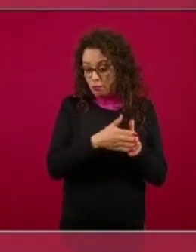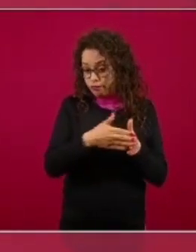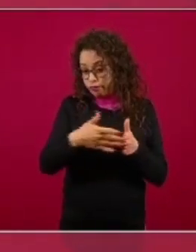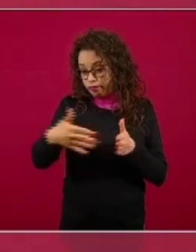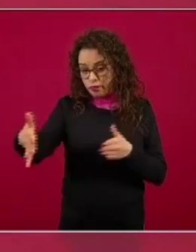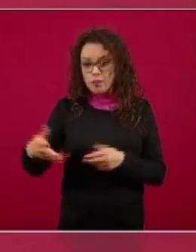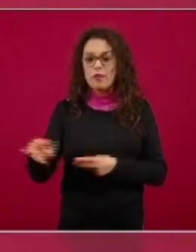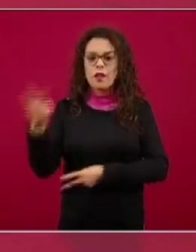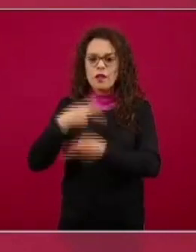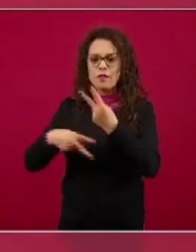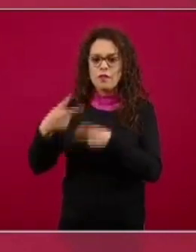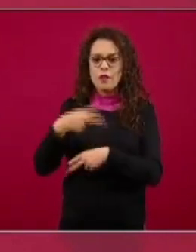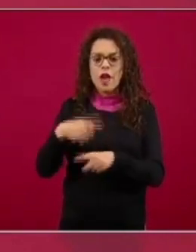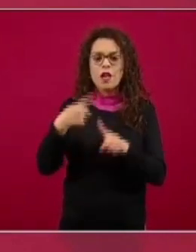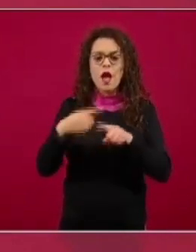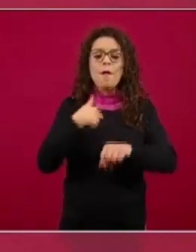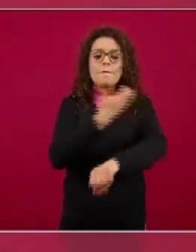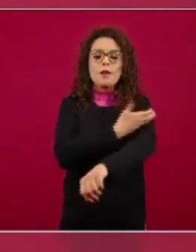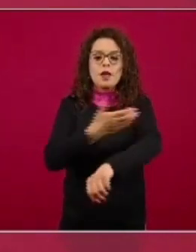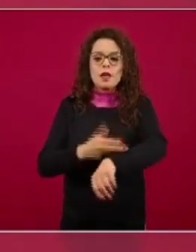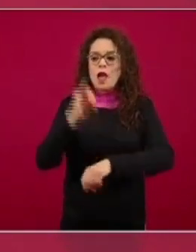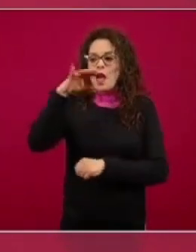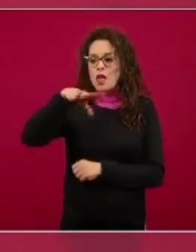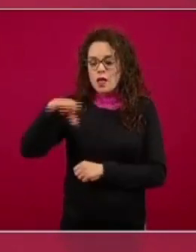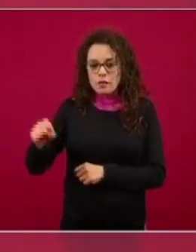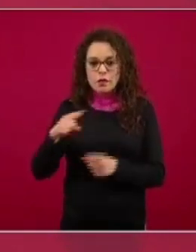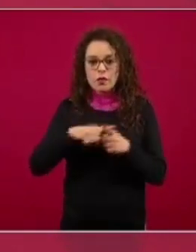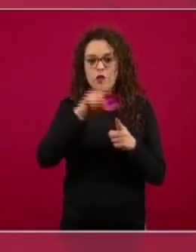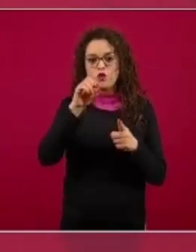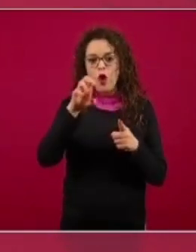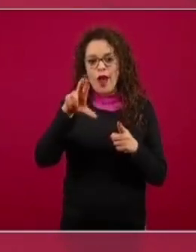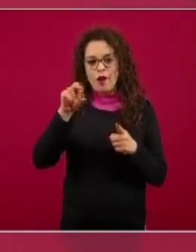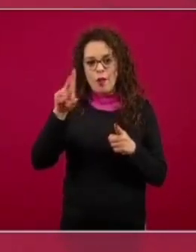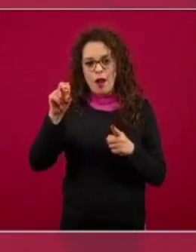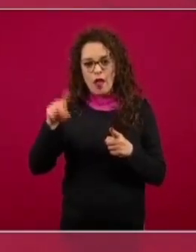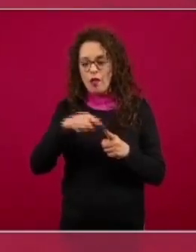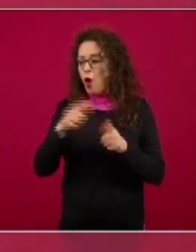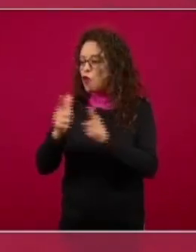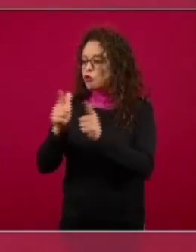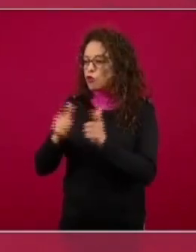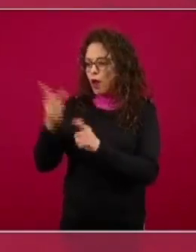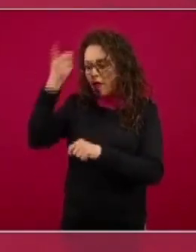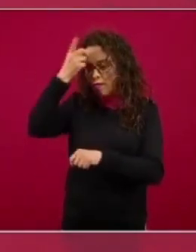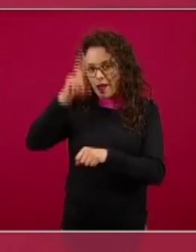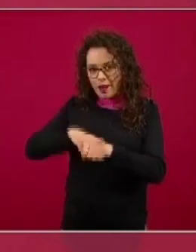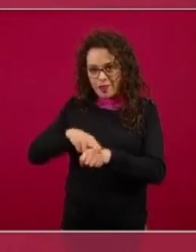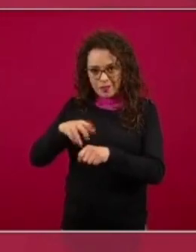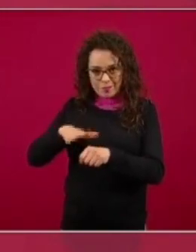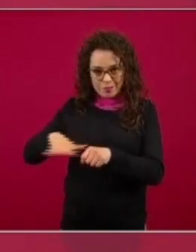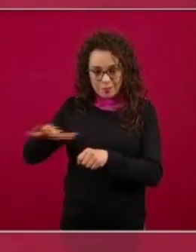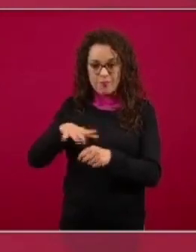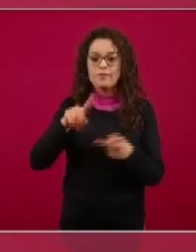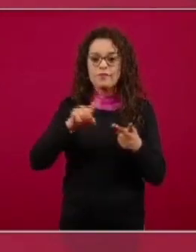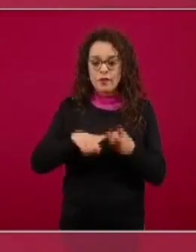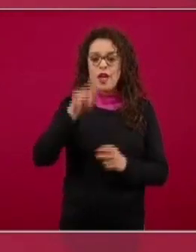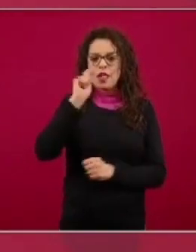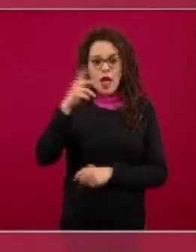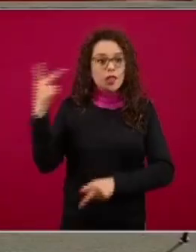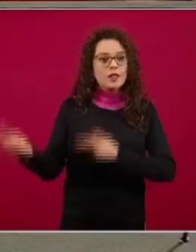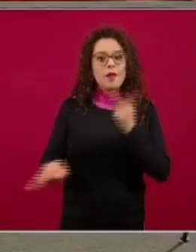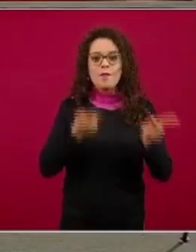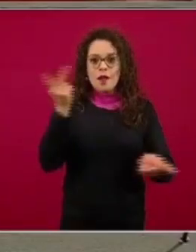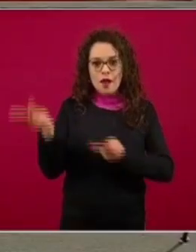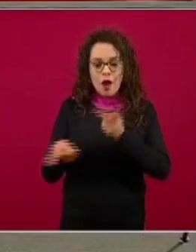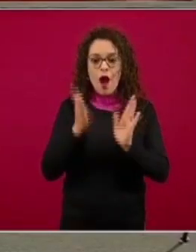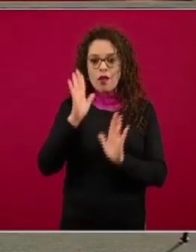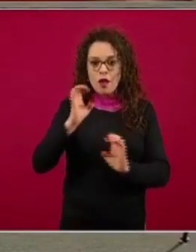los colegas del IMSS el maestro Zoe Robledo su grupo directivo a presentar resultados de una encuesta serológica que